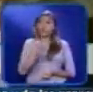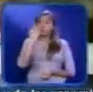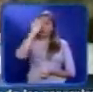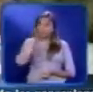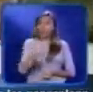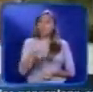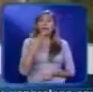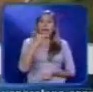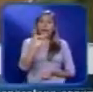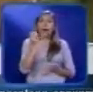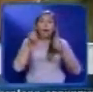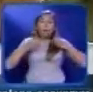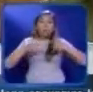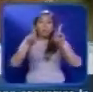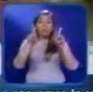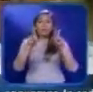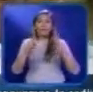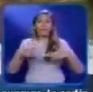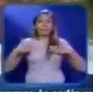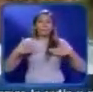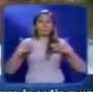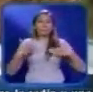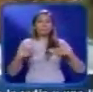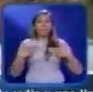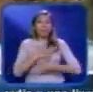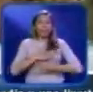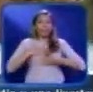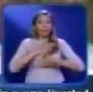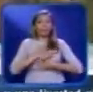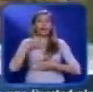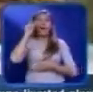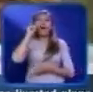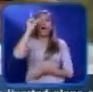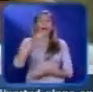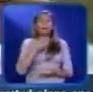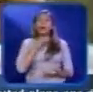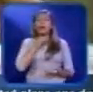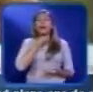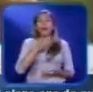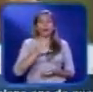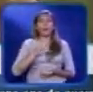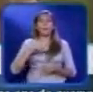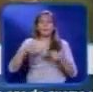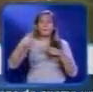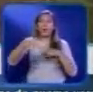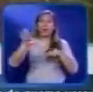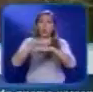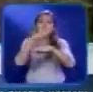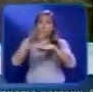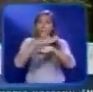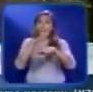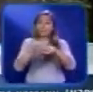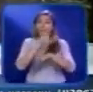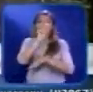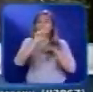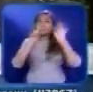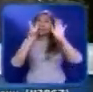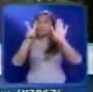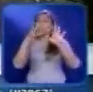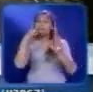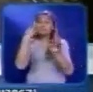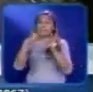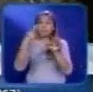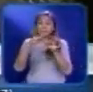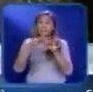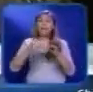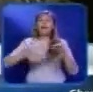también tendremos la oportunidad de disfrutar del gran talento del tenor plácido domingo el próximo jueves 17 de septiembre en el